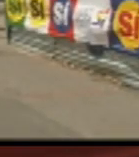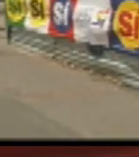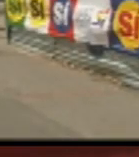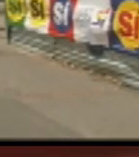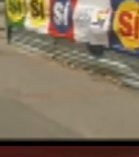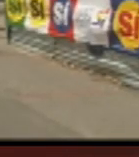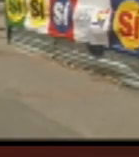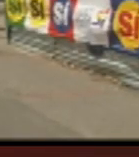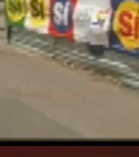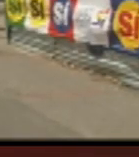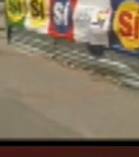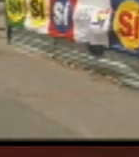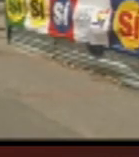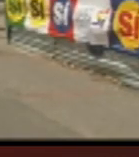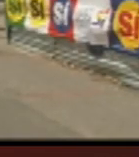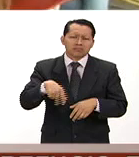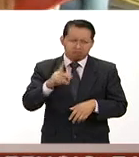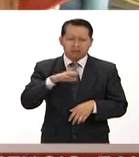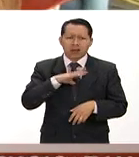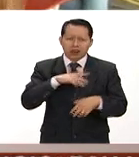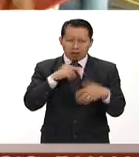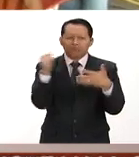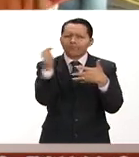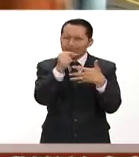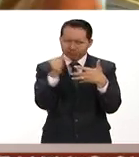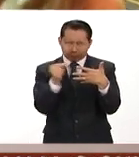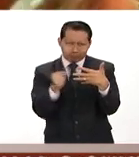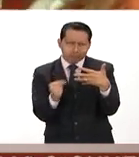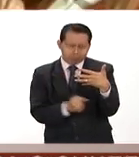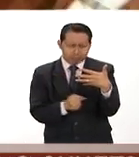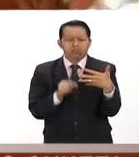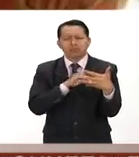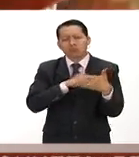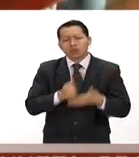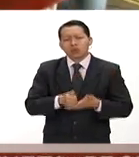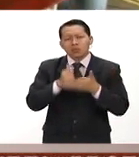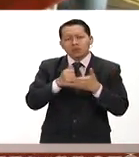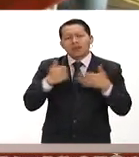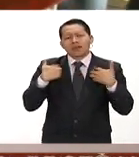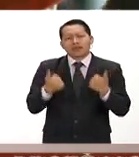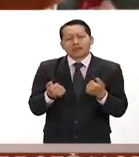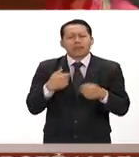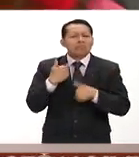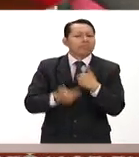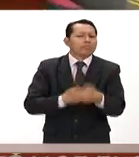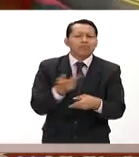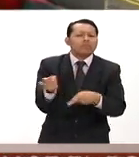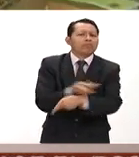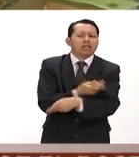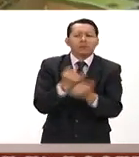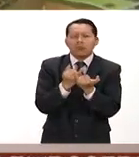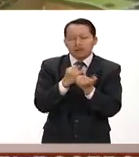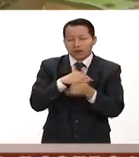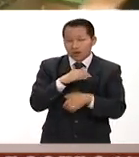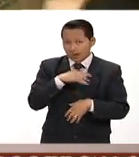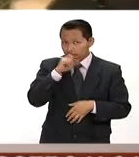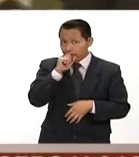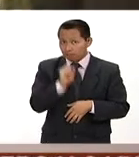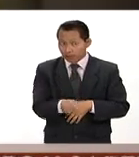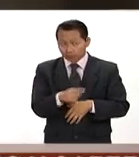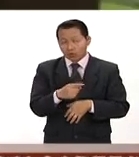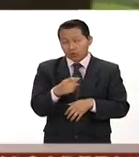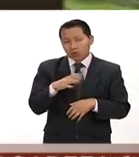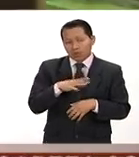sí hay unos elementos que nos ayudan a entender qué va a pasar a partir de este 3 de octubre